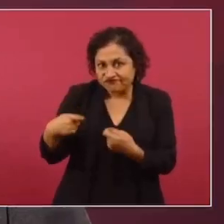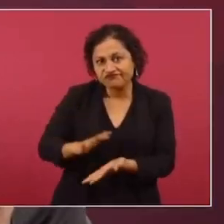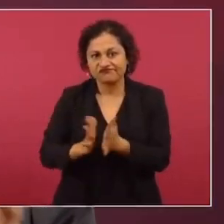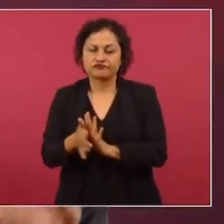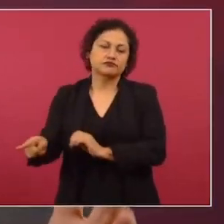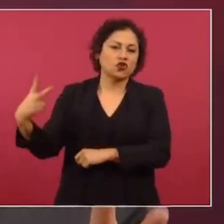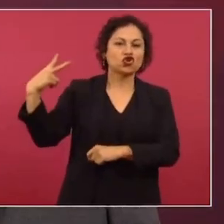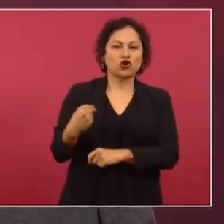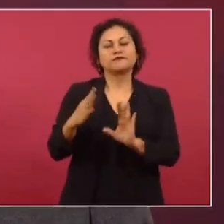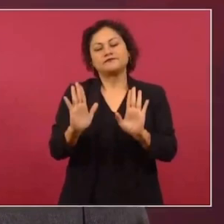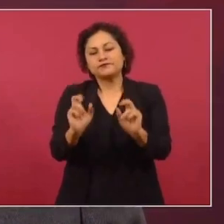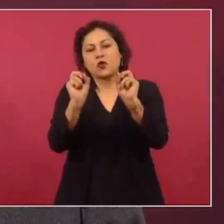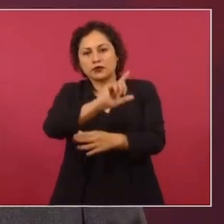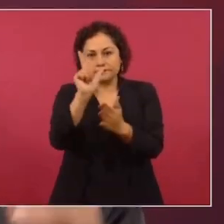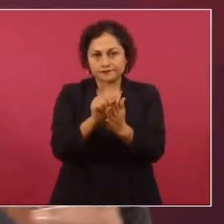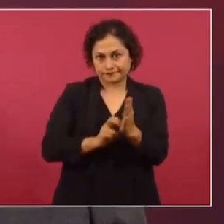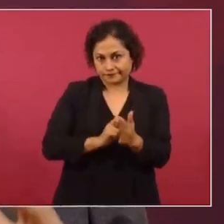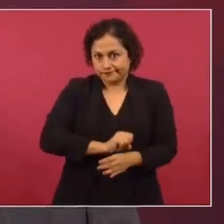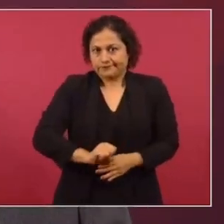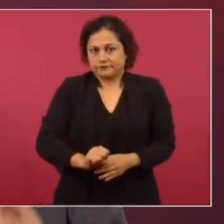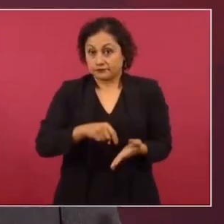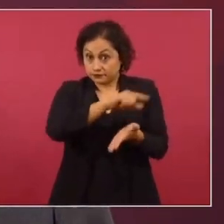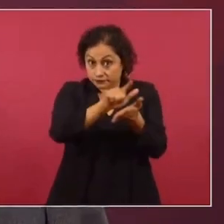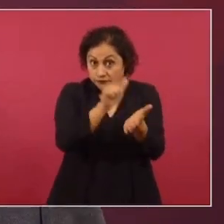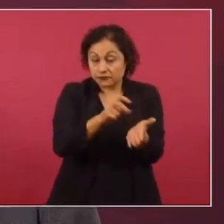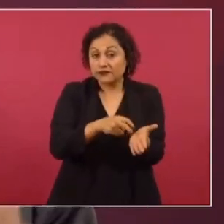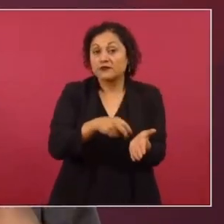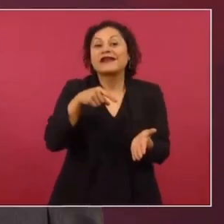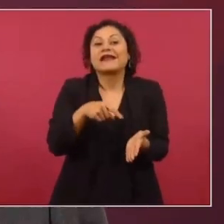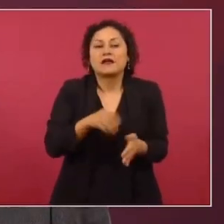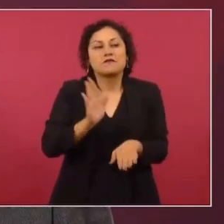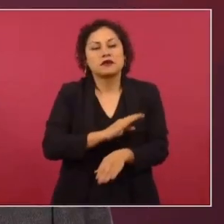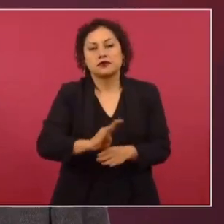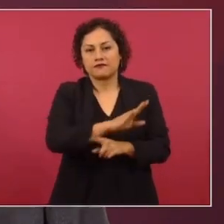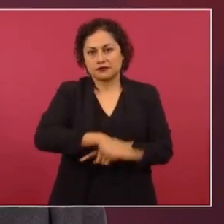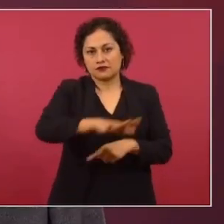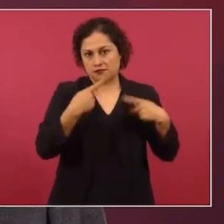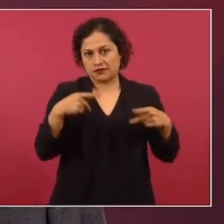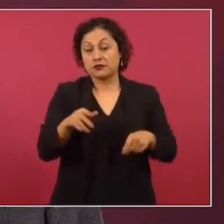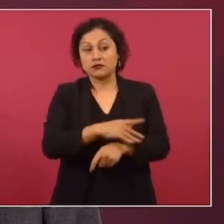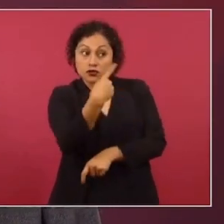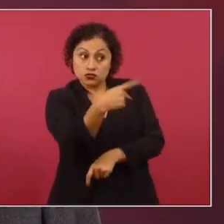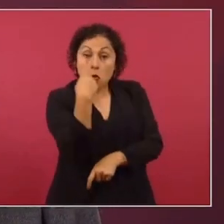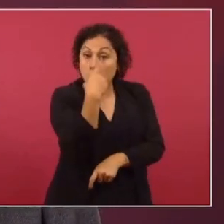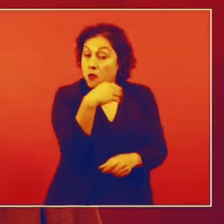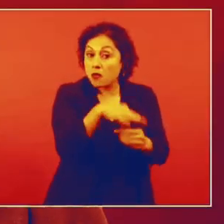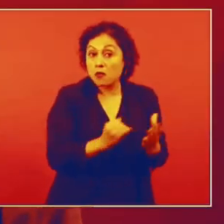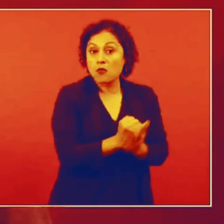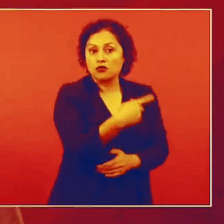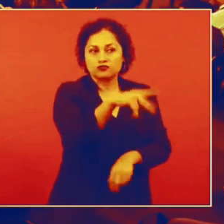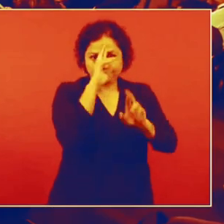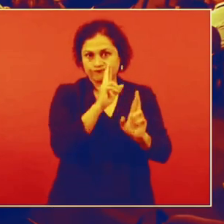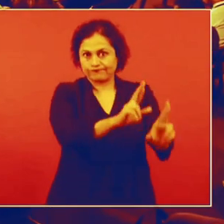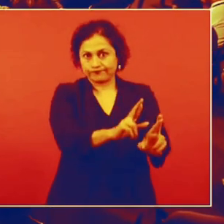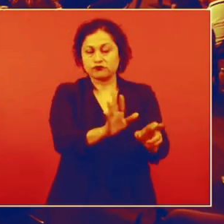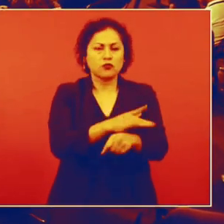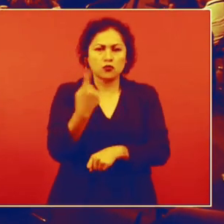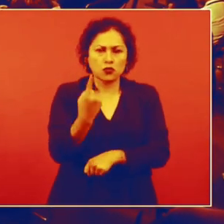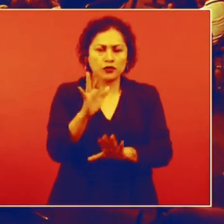ciudadana? Aún con esta reforma, se da más garantías a los ciudadanos de que su voto va a ser respetado. Al no estar